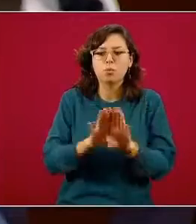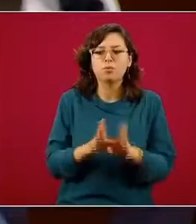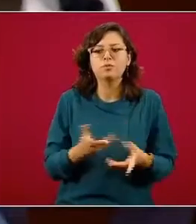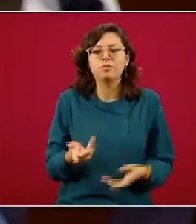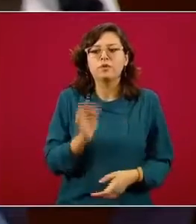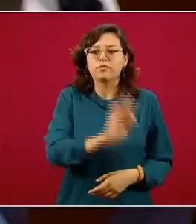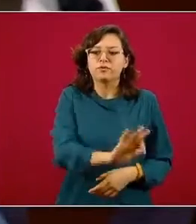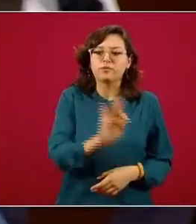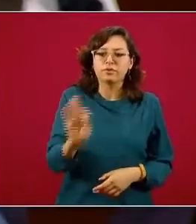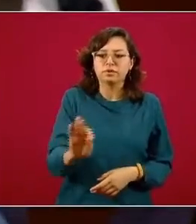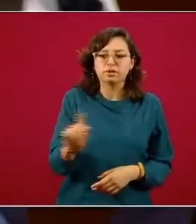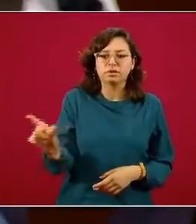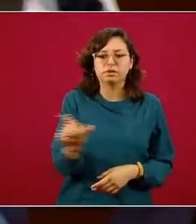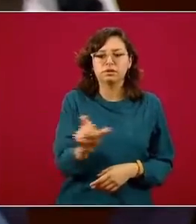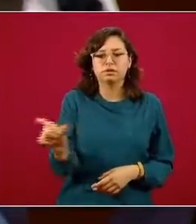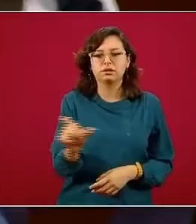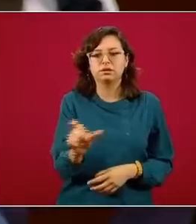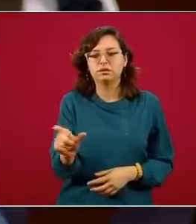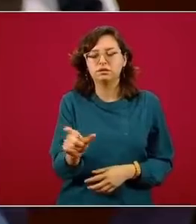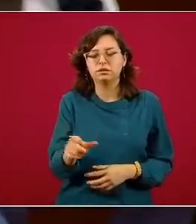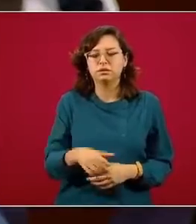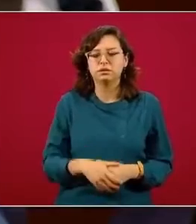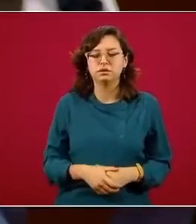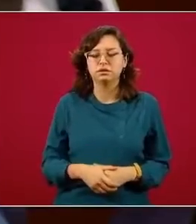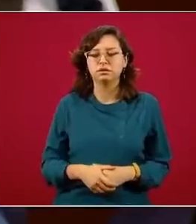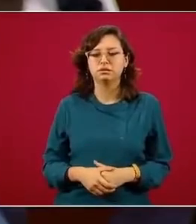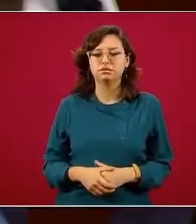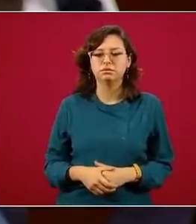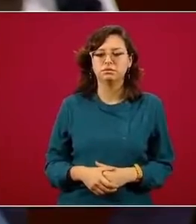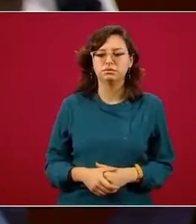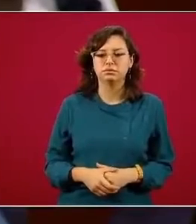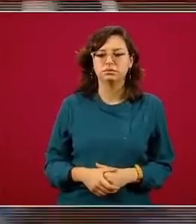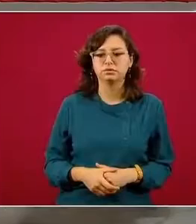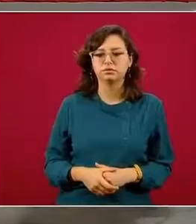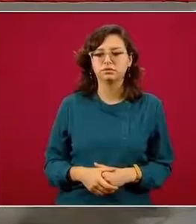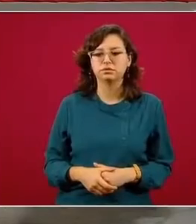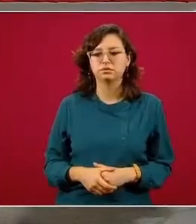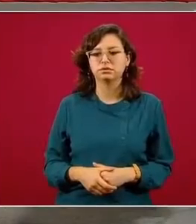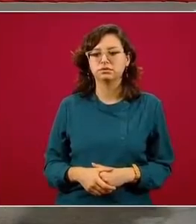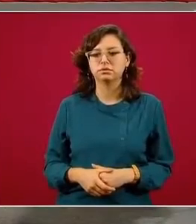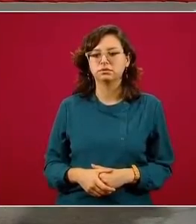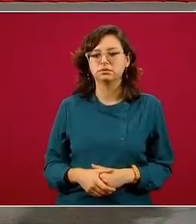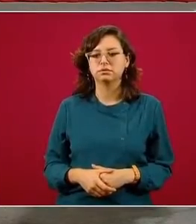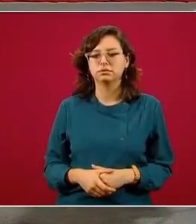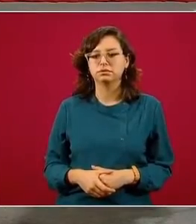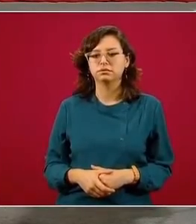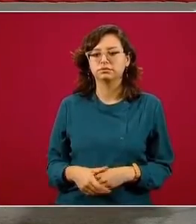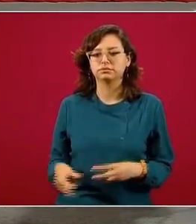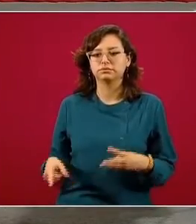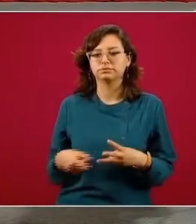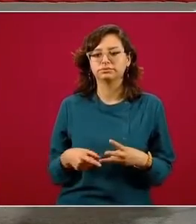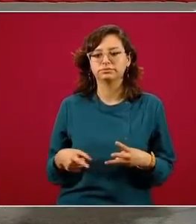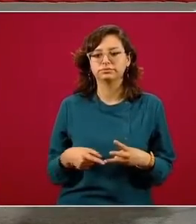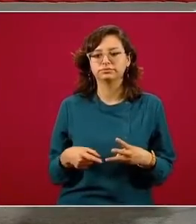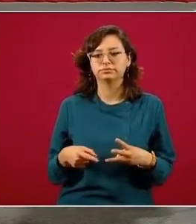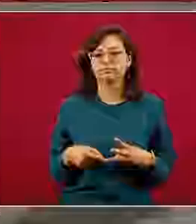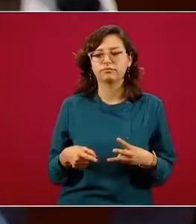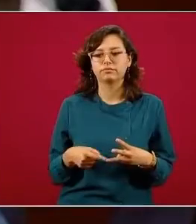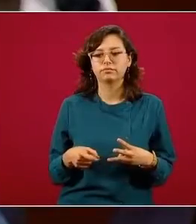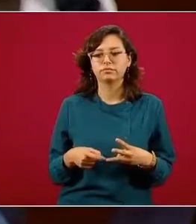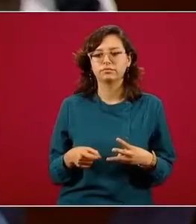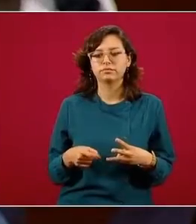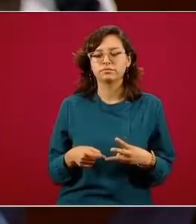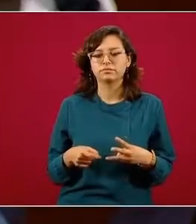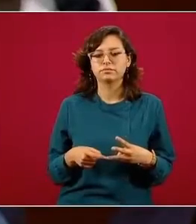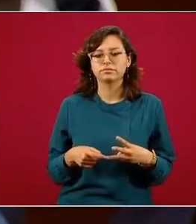fecha prevista de cuándo se va a registrar esto a qué le atribuye que este que menos del